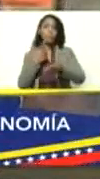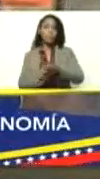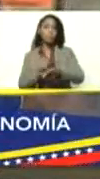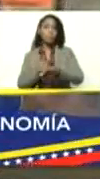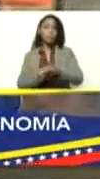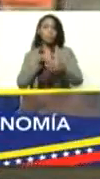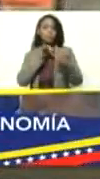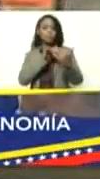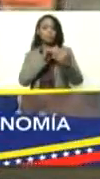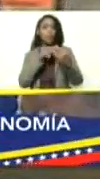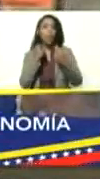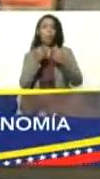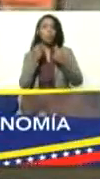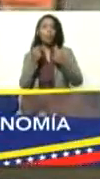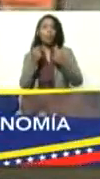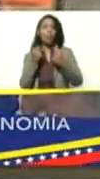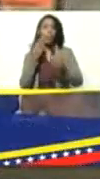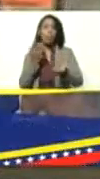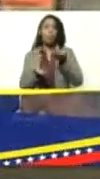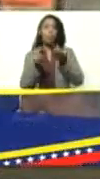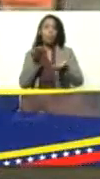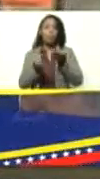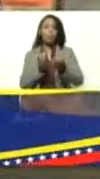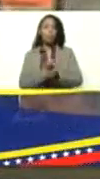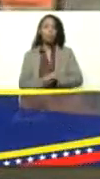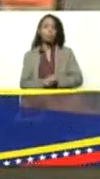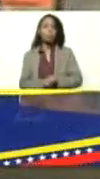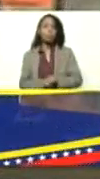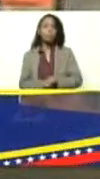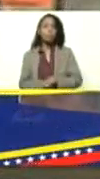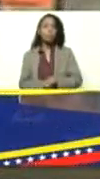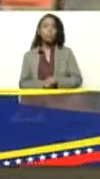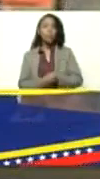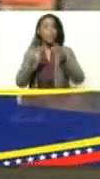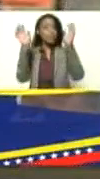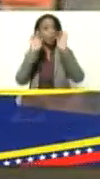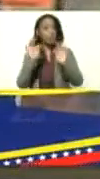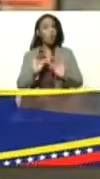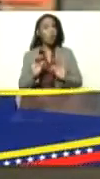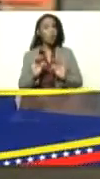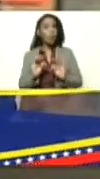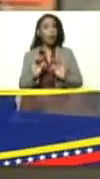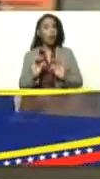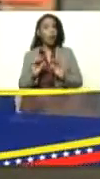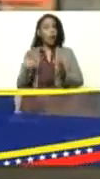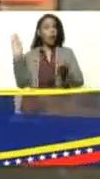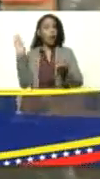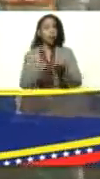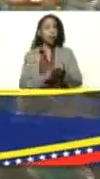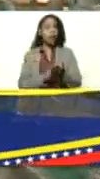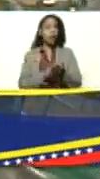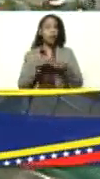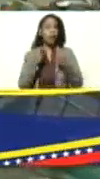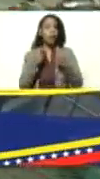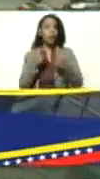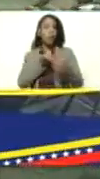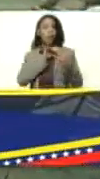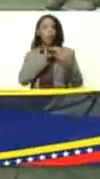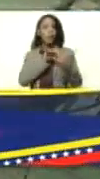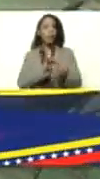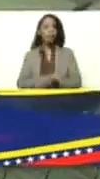de guerra económica han surgido desigualdades del modelo que nos impusieron de economía de guerra